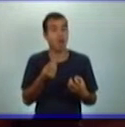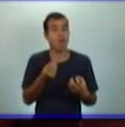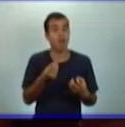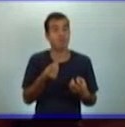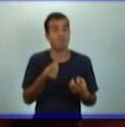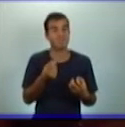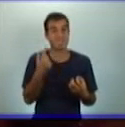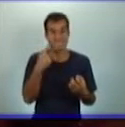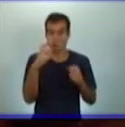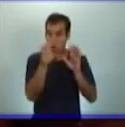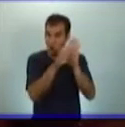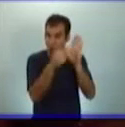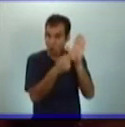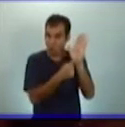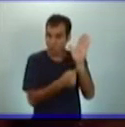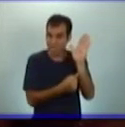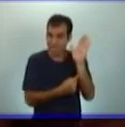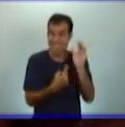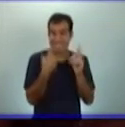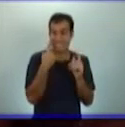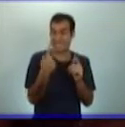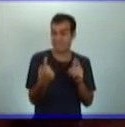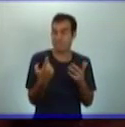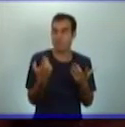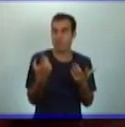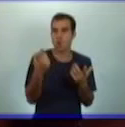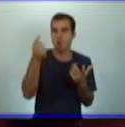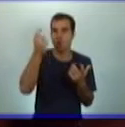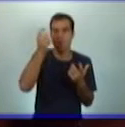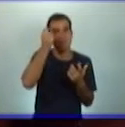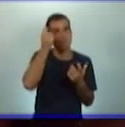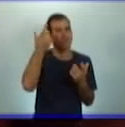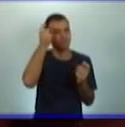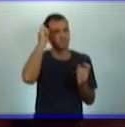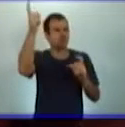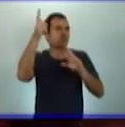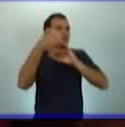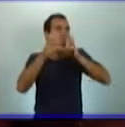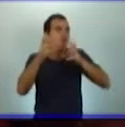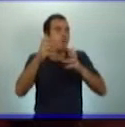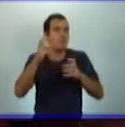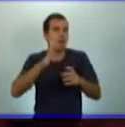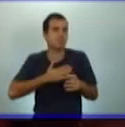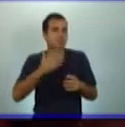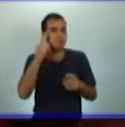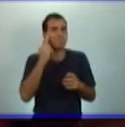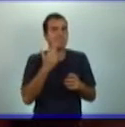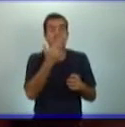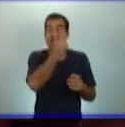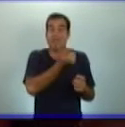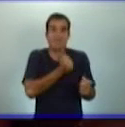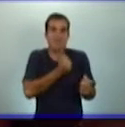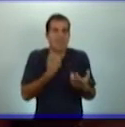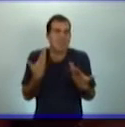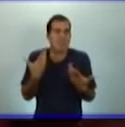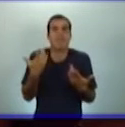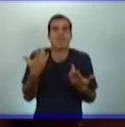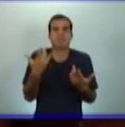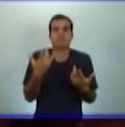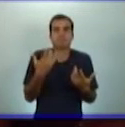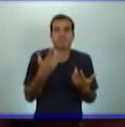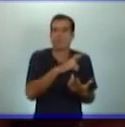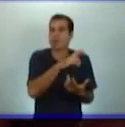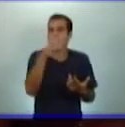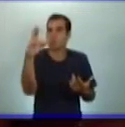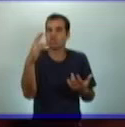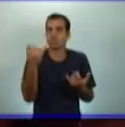el ideal de José Martí de una república con todos